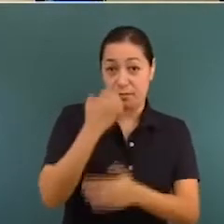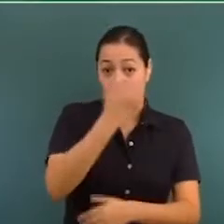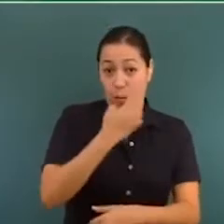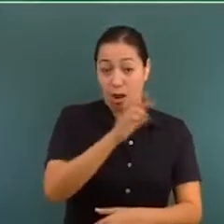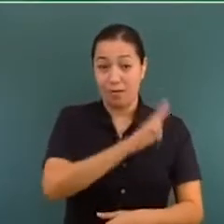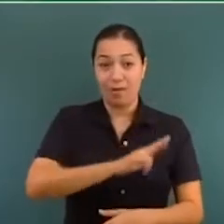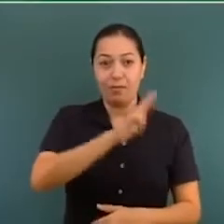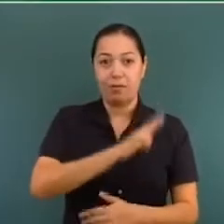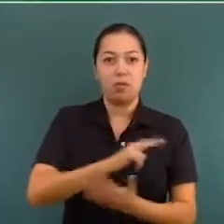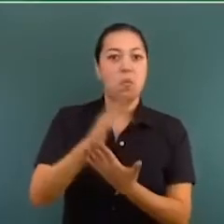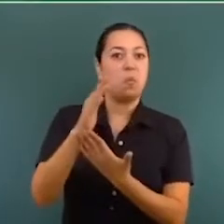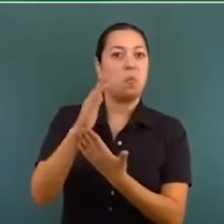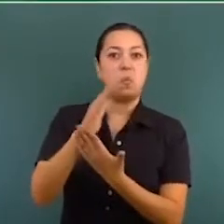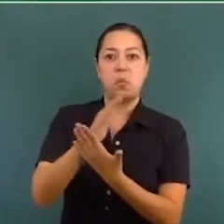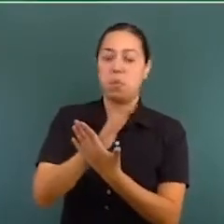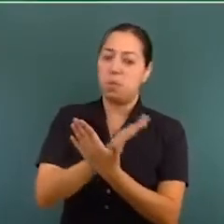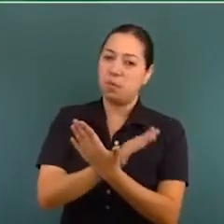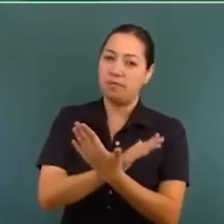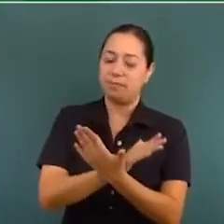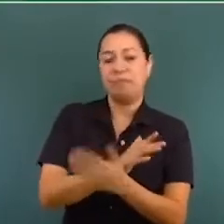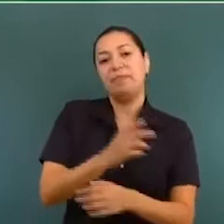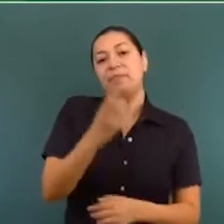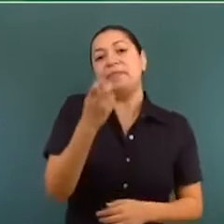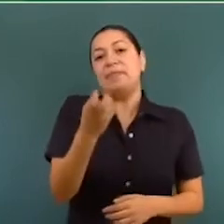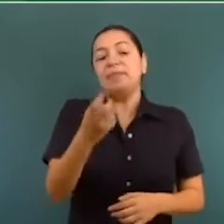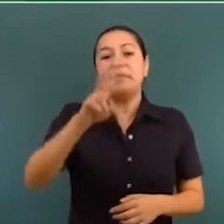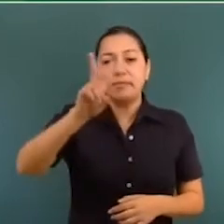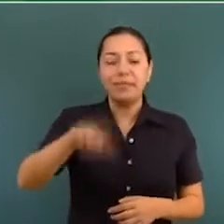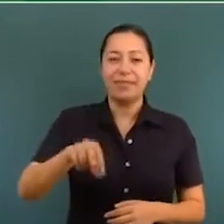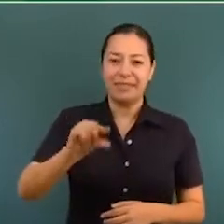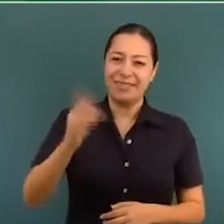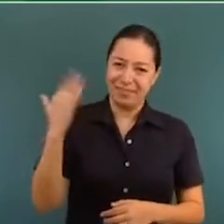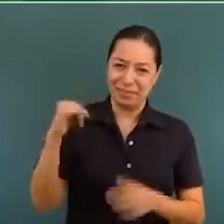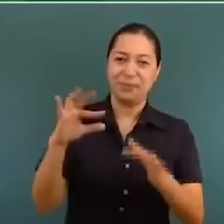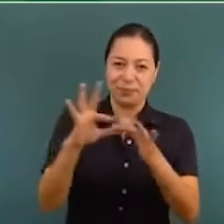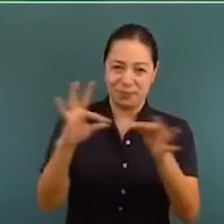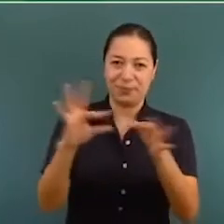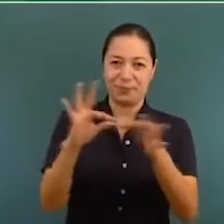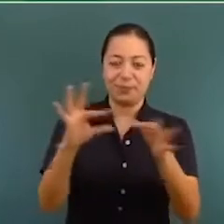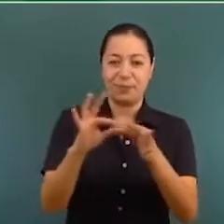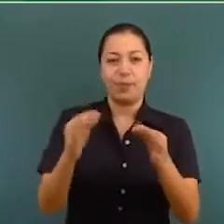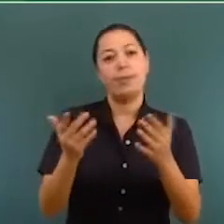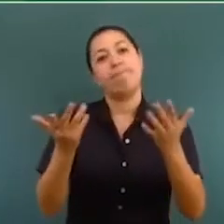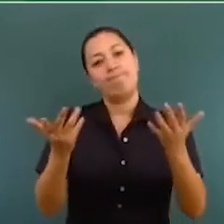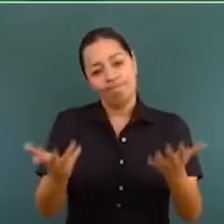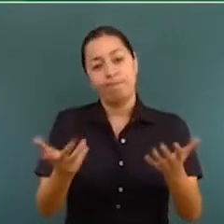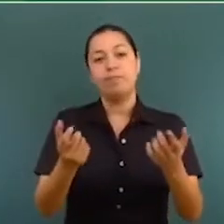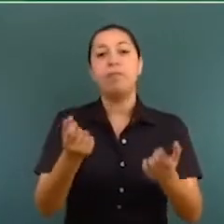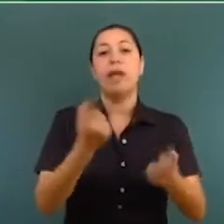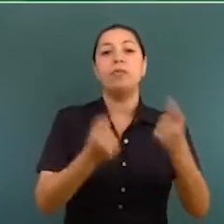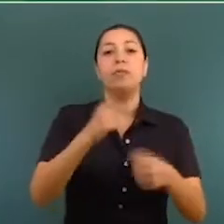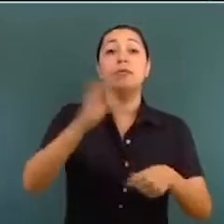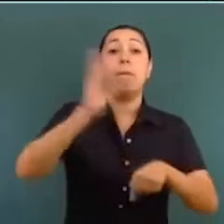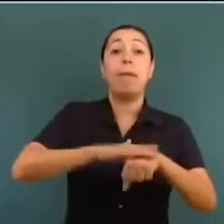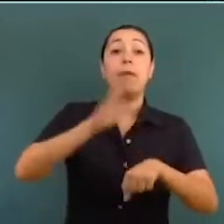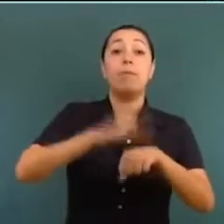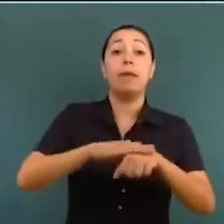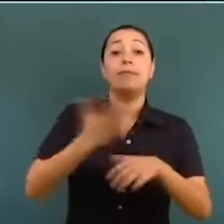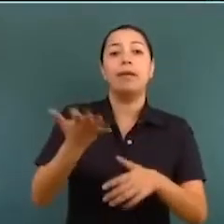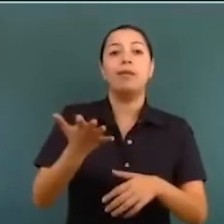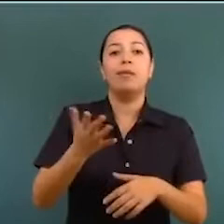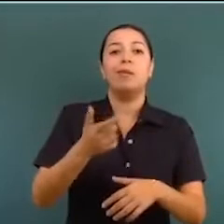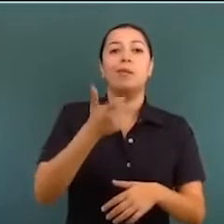Esto va a llevar, como lo mencionabas, a que va a haber más demanda en las escuelas públicas,